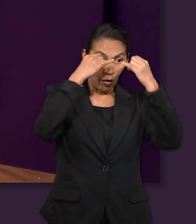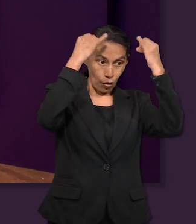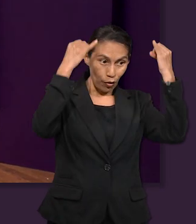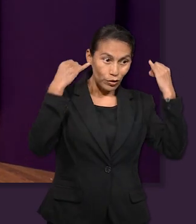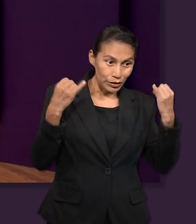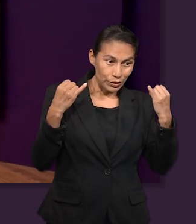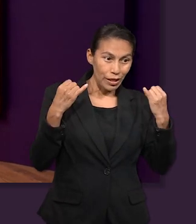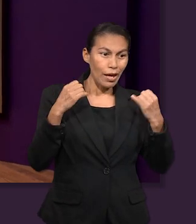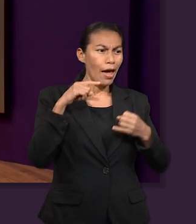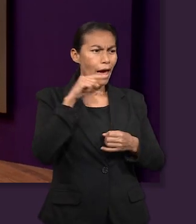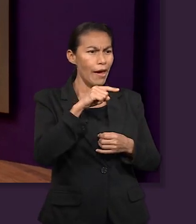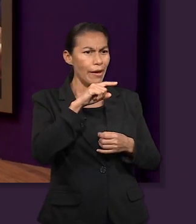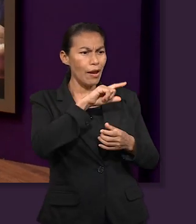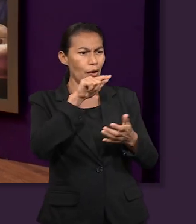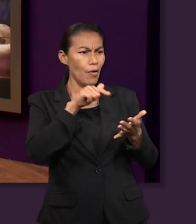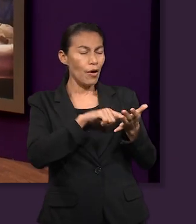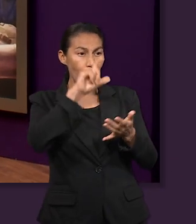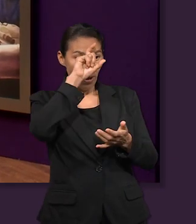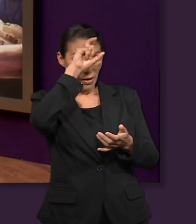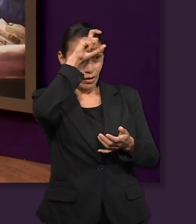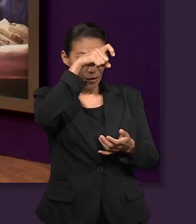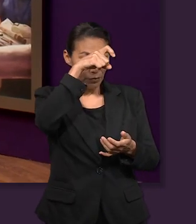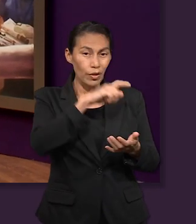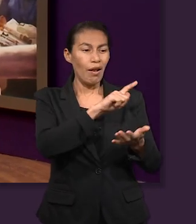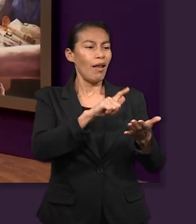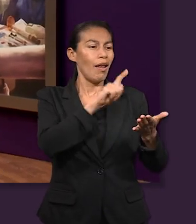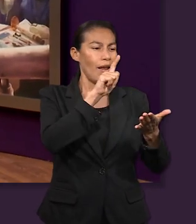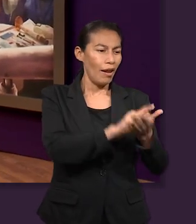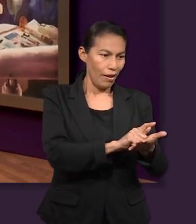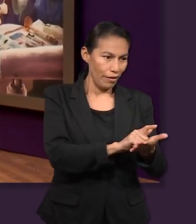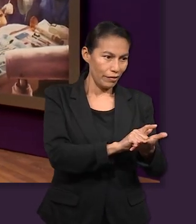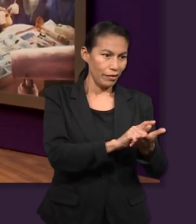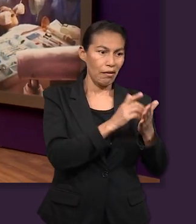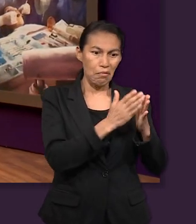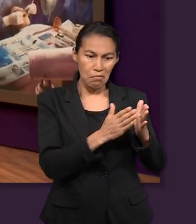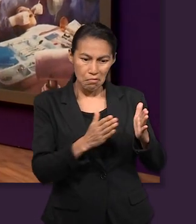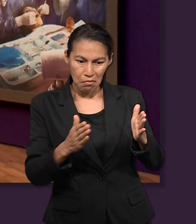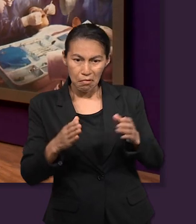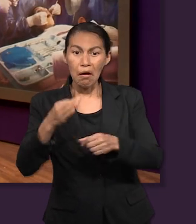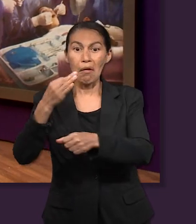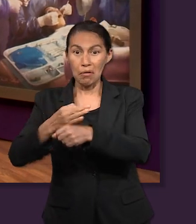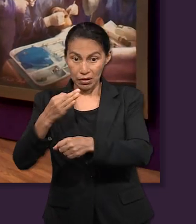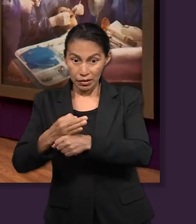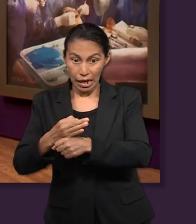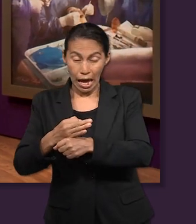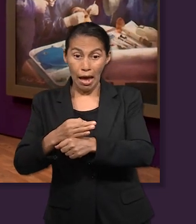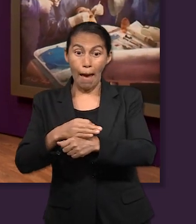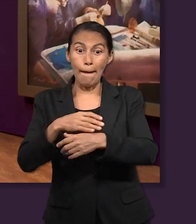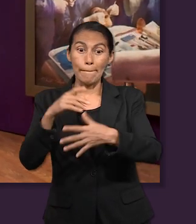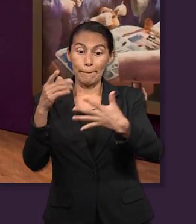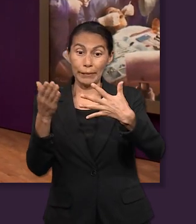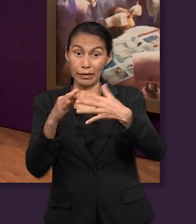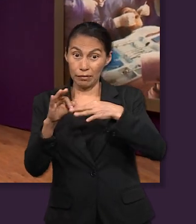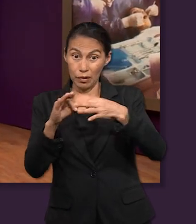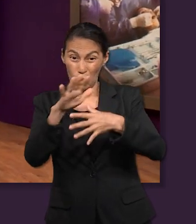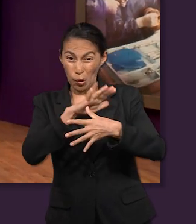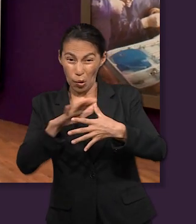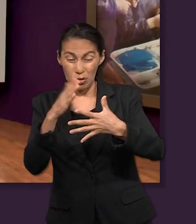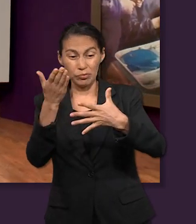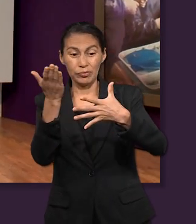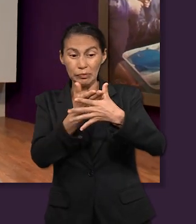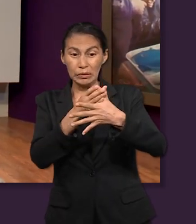Entonces José instituyó como ley en la tierra de Egipto, hasta el día de hoy, que la quinta parte